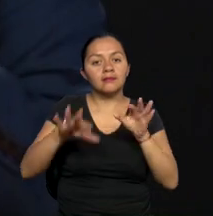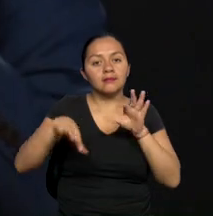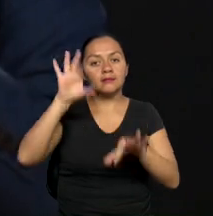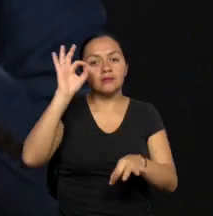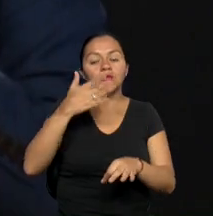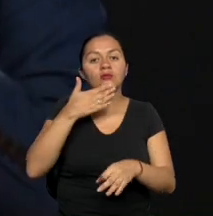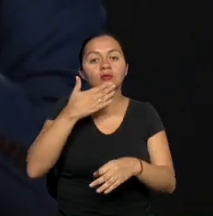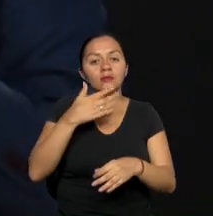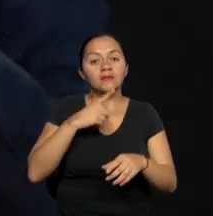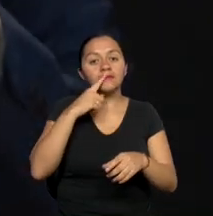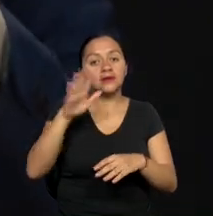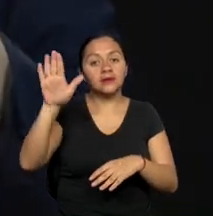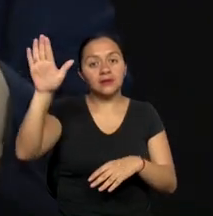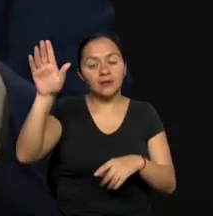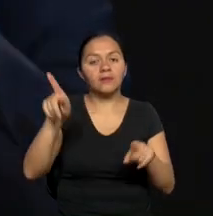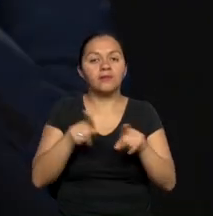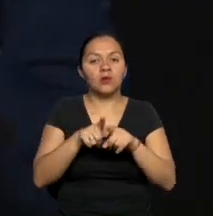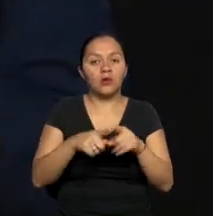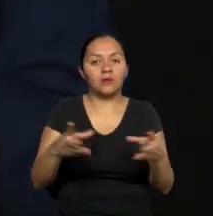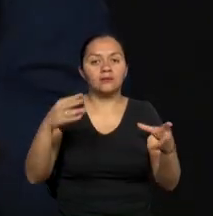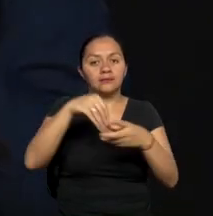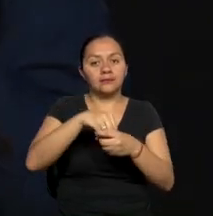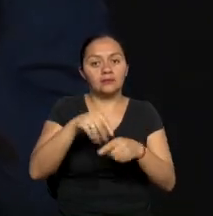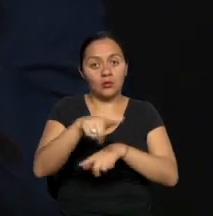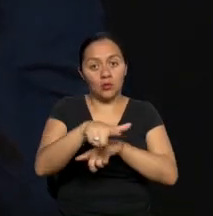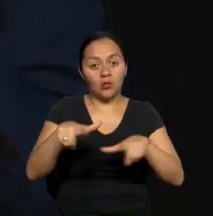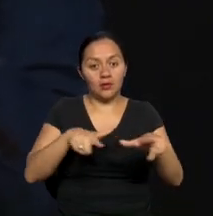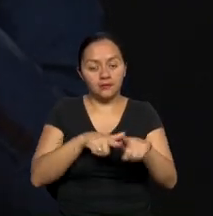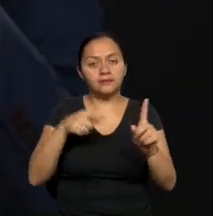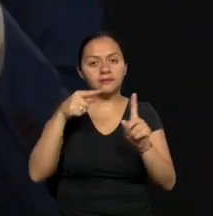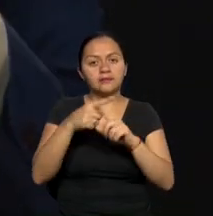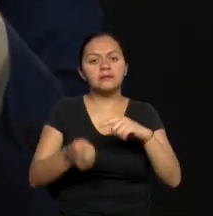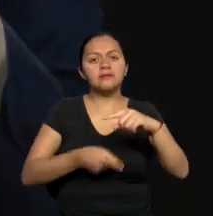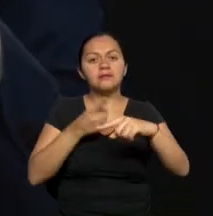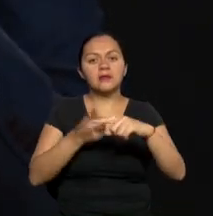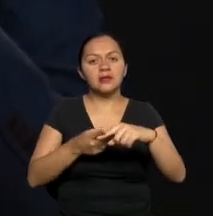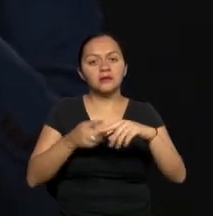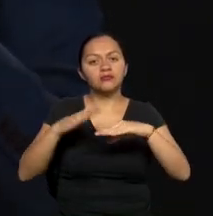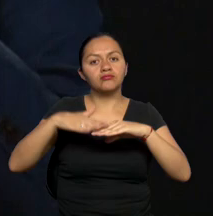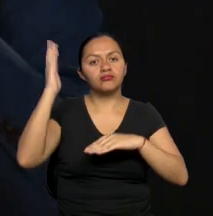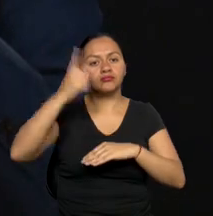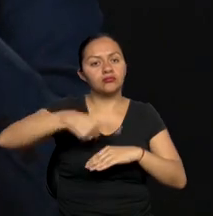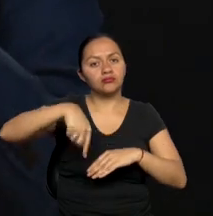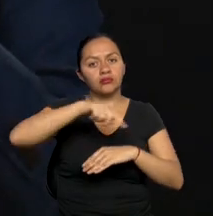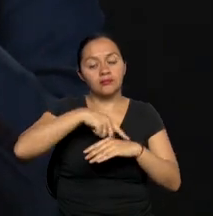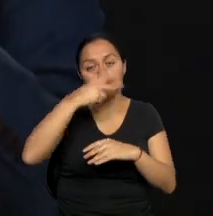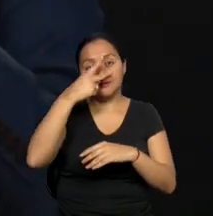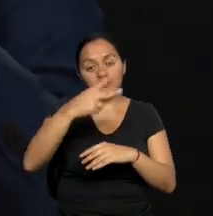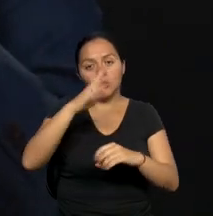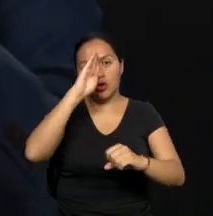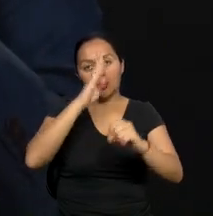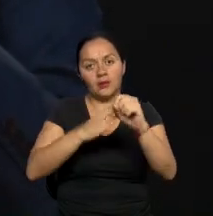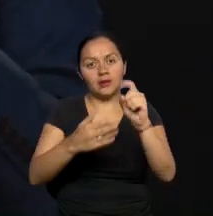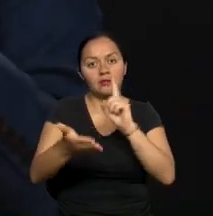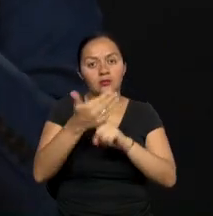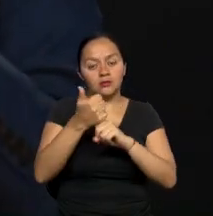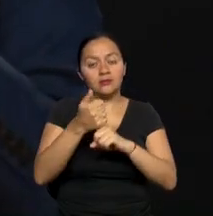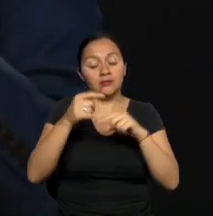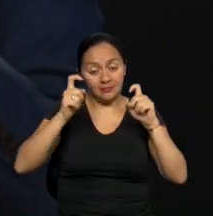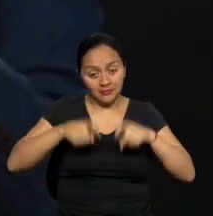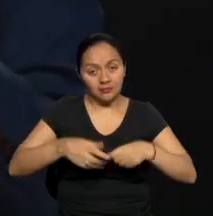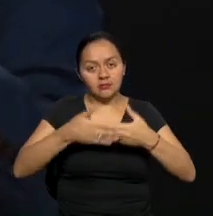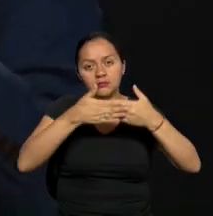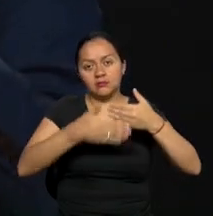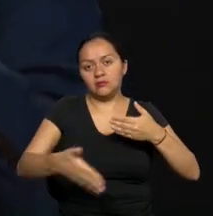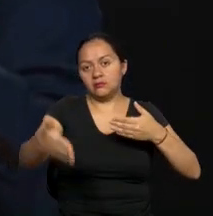al CECAP al territorio. Esa es una de las grandes metas y desafíos que tenemos en este